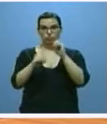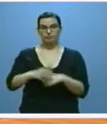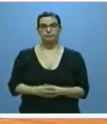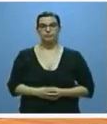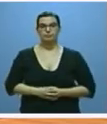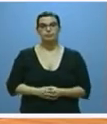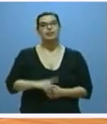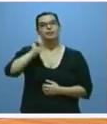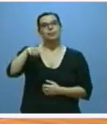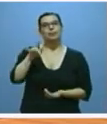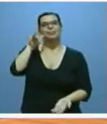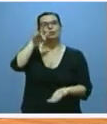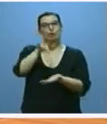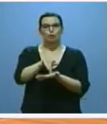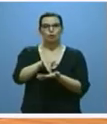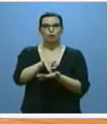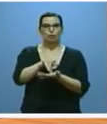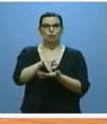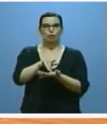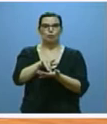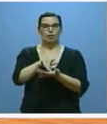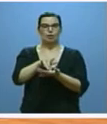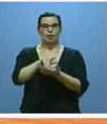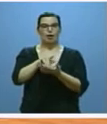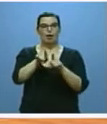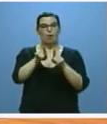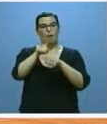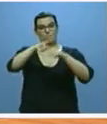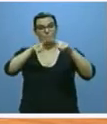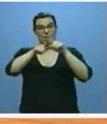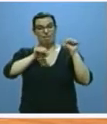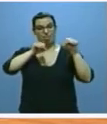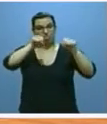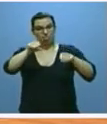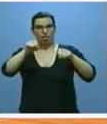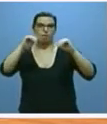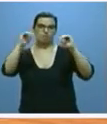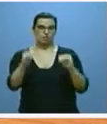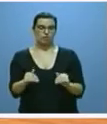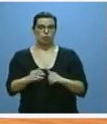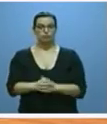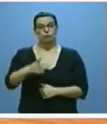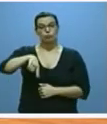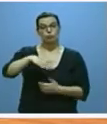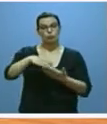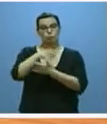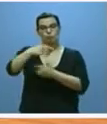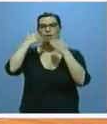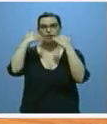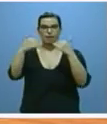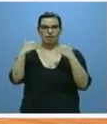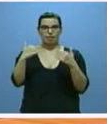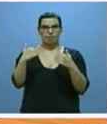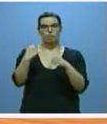producido también un ligerísimo descenso en la demora media todo ello favorecido por el incremento de la actividad